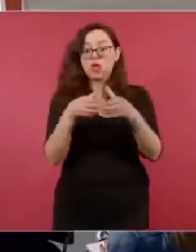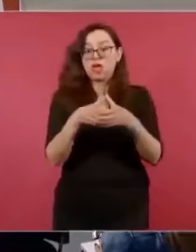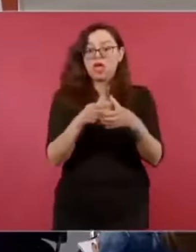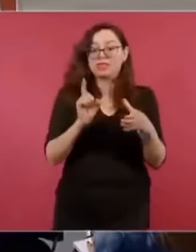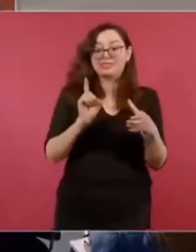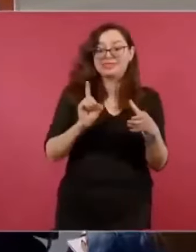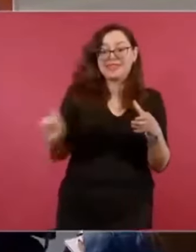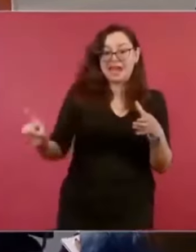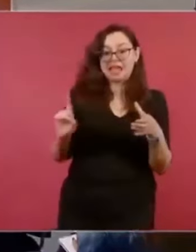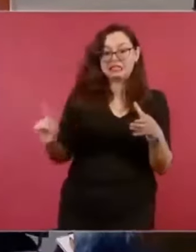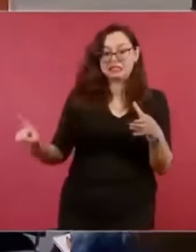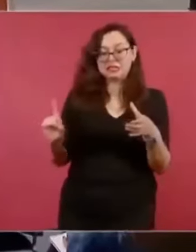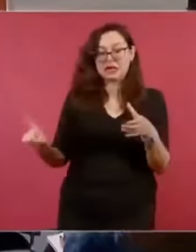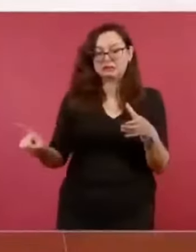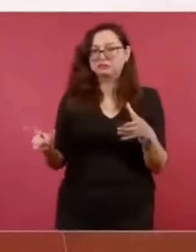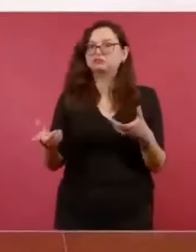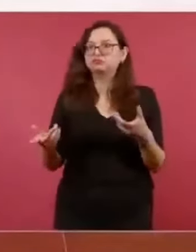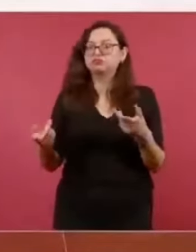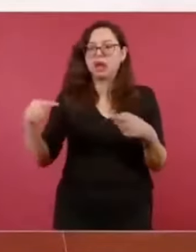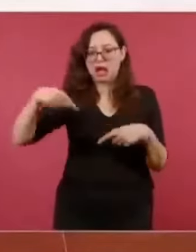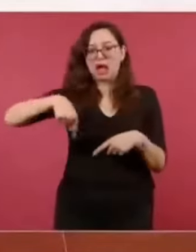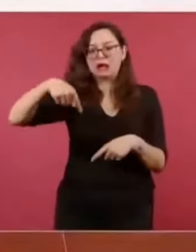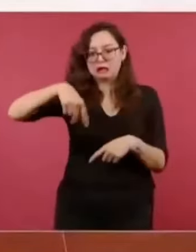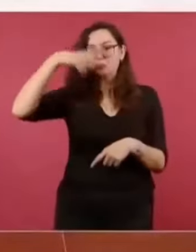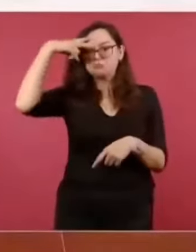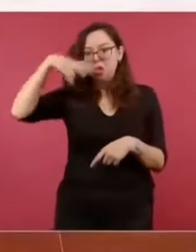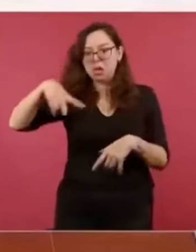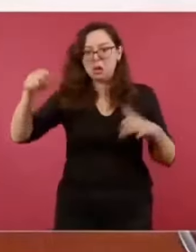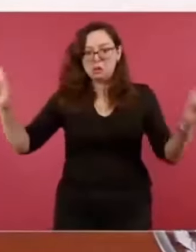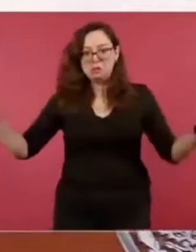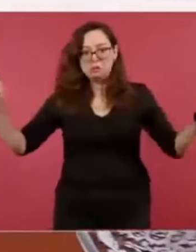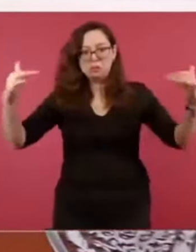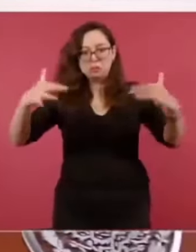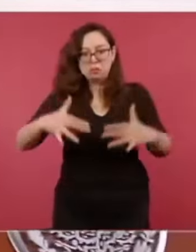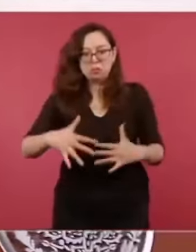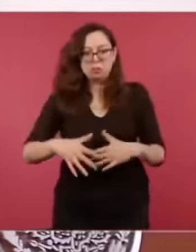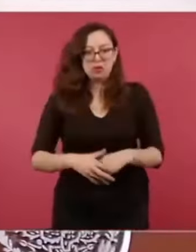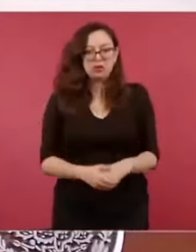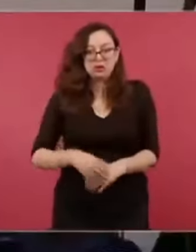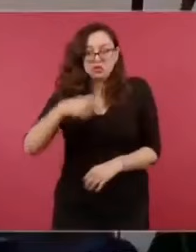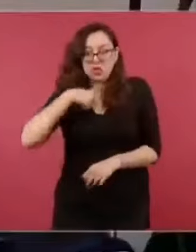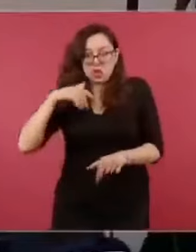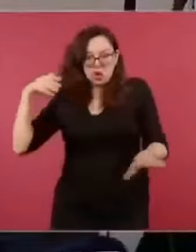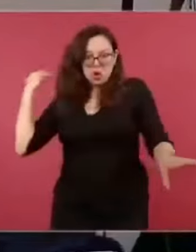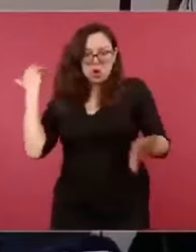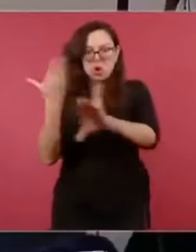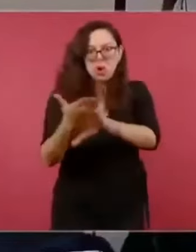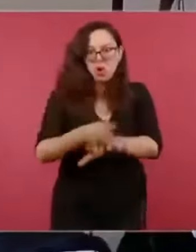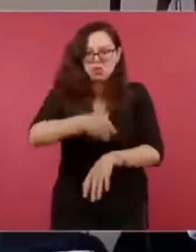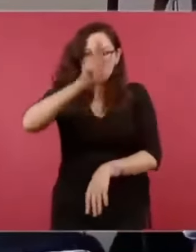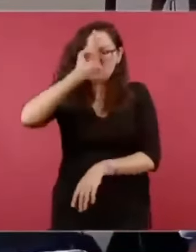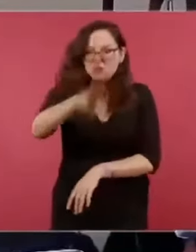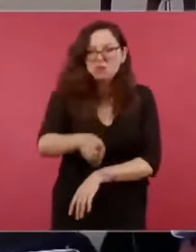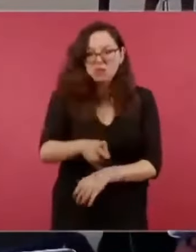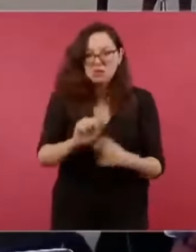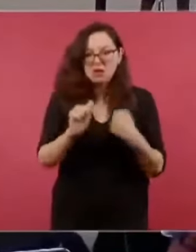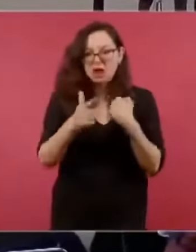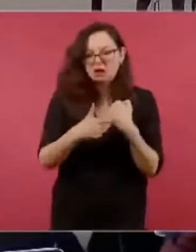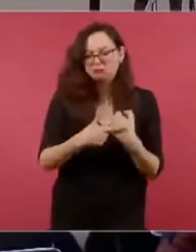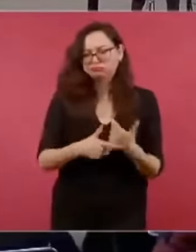Abascal también, ¿no? Sí, claro. Y no hubo ningún problema, pueden venir